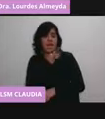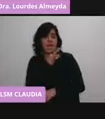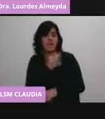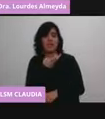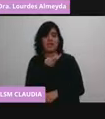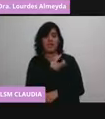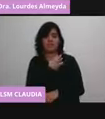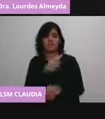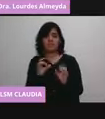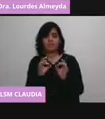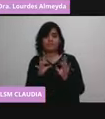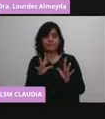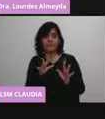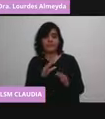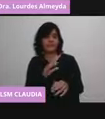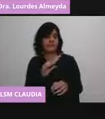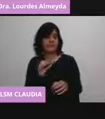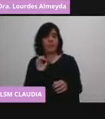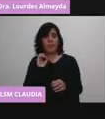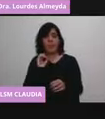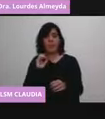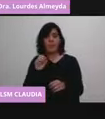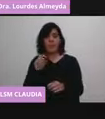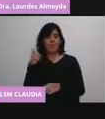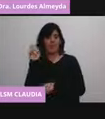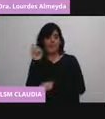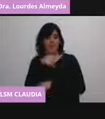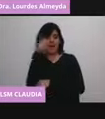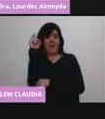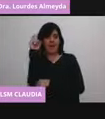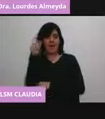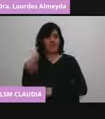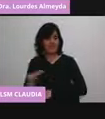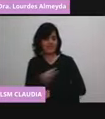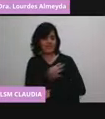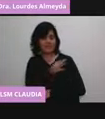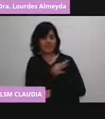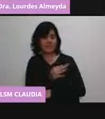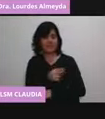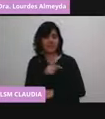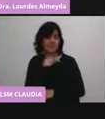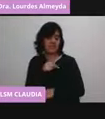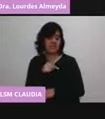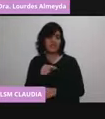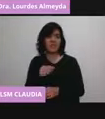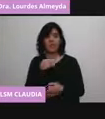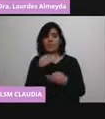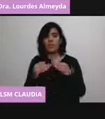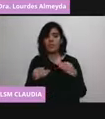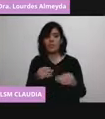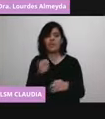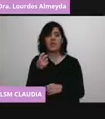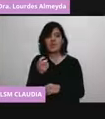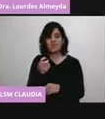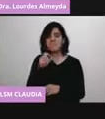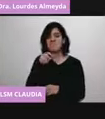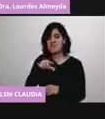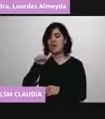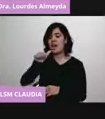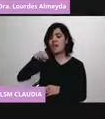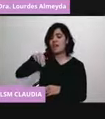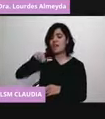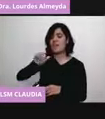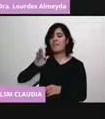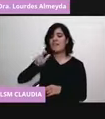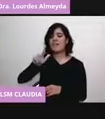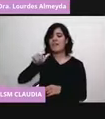alacrano güero que no es venenoso. Todas esas son anafilaxias. Pero hay veces que se